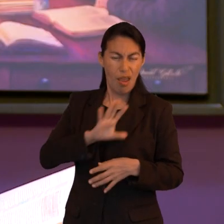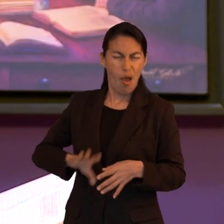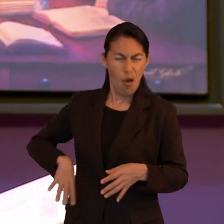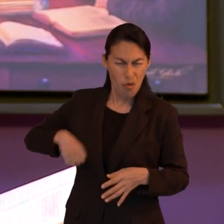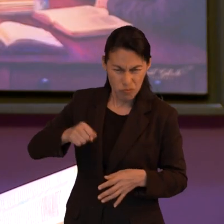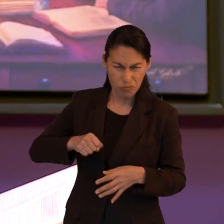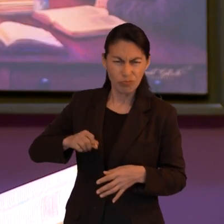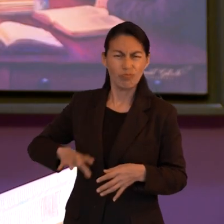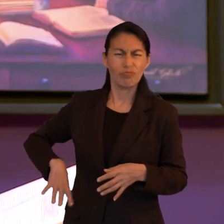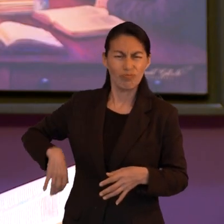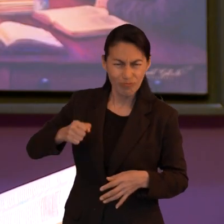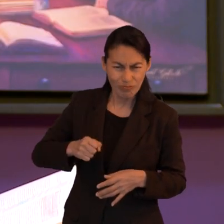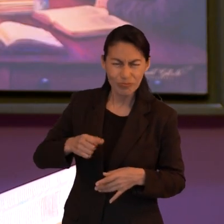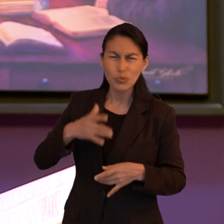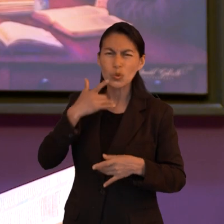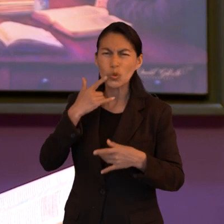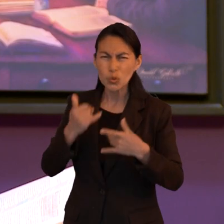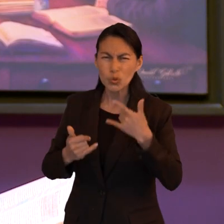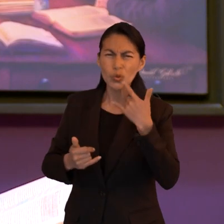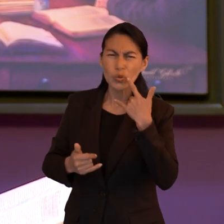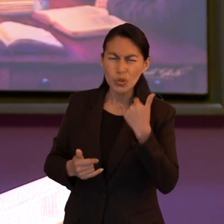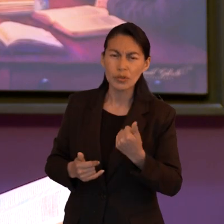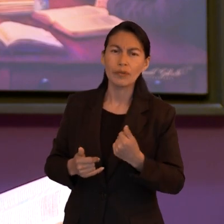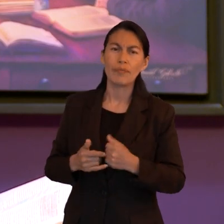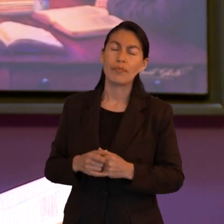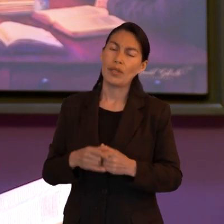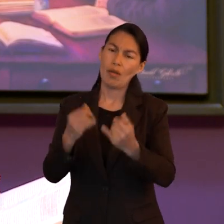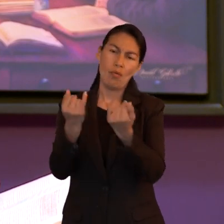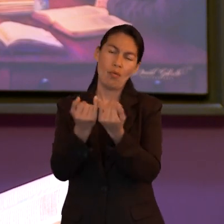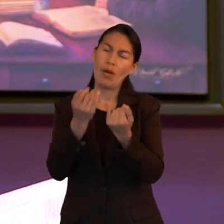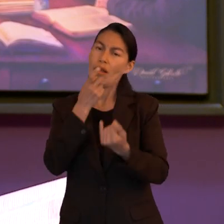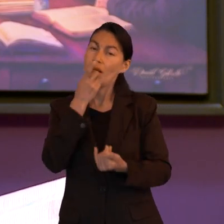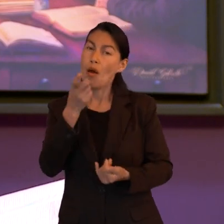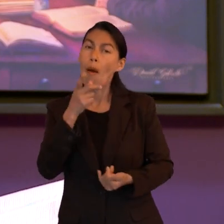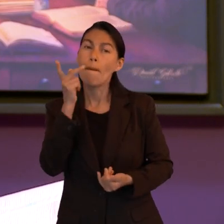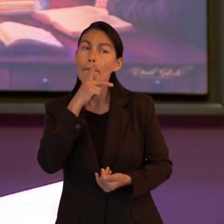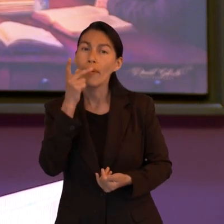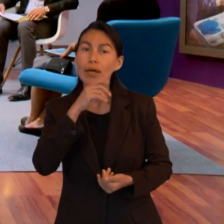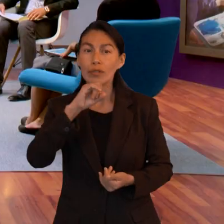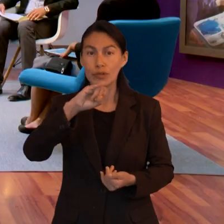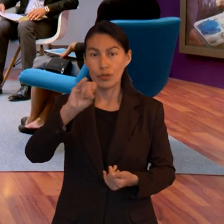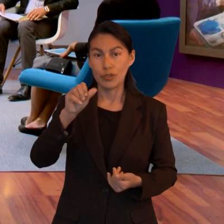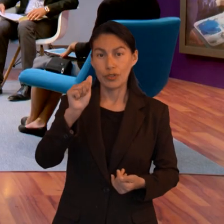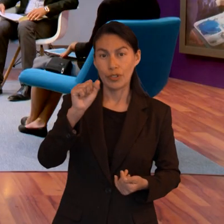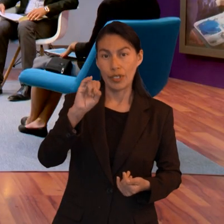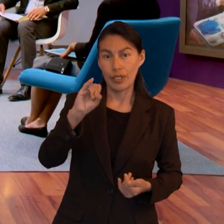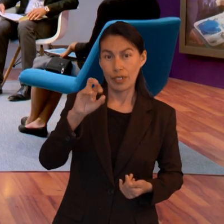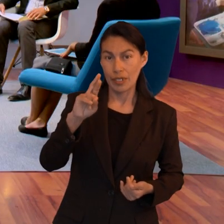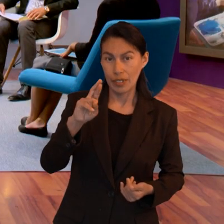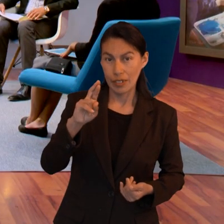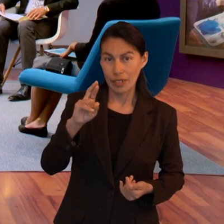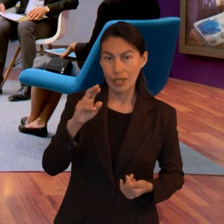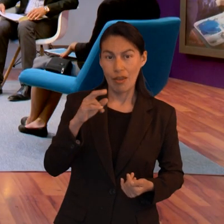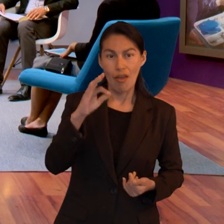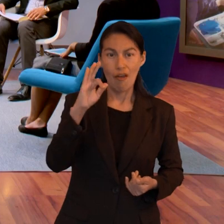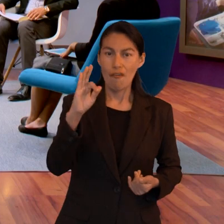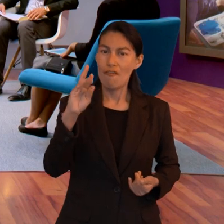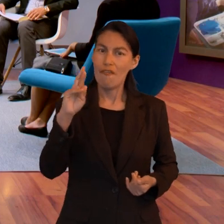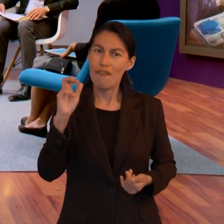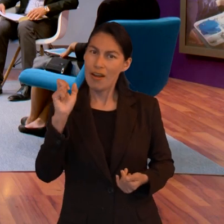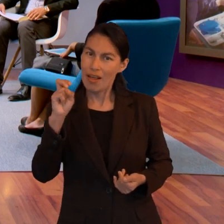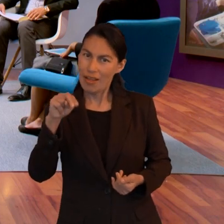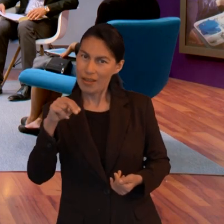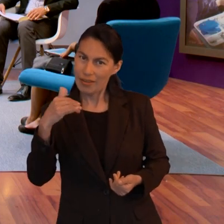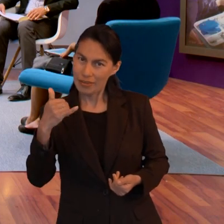perseveración del alma. Así como estaba comentado el pastor Jair, la fe. Y también